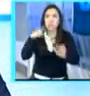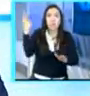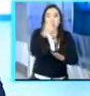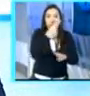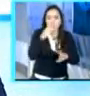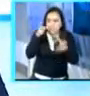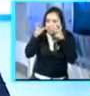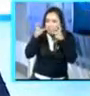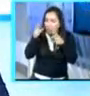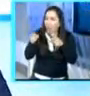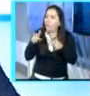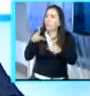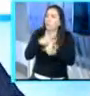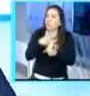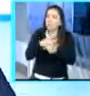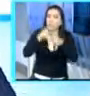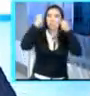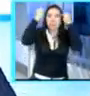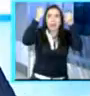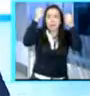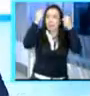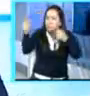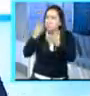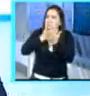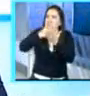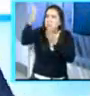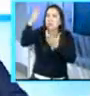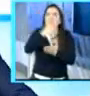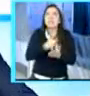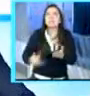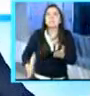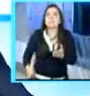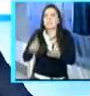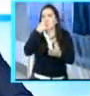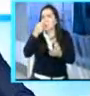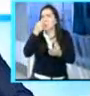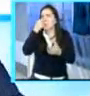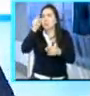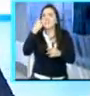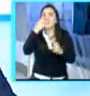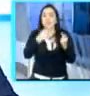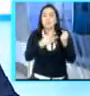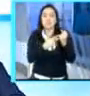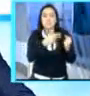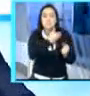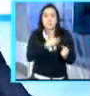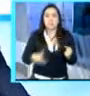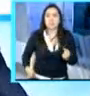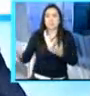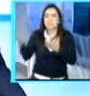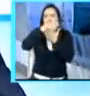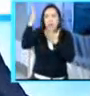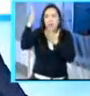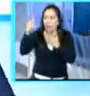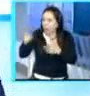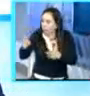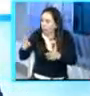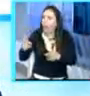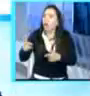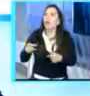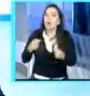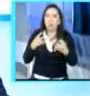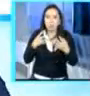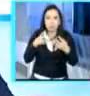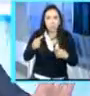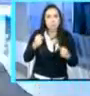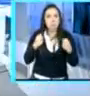el mundo. Guatemala no es poca cosa haber sacado a un presidente corrupto o a una vicepresidenta corrupta en el ejercicio de poder y estar en